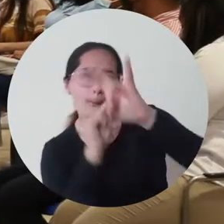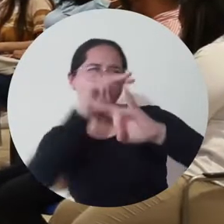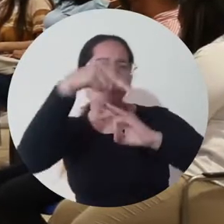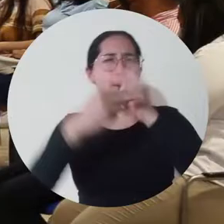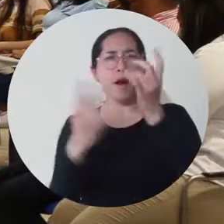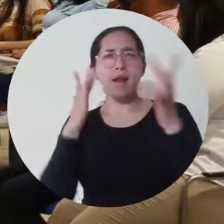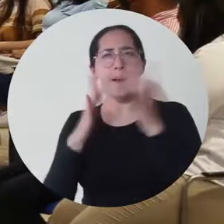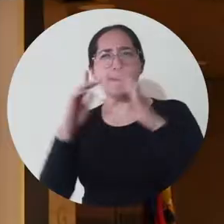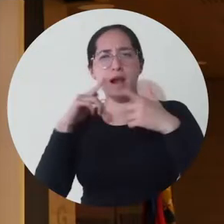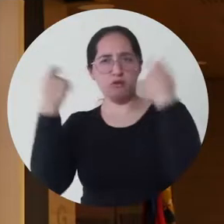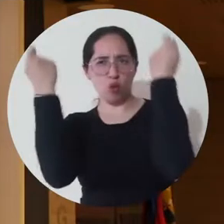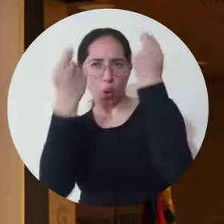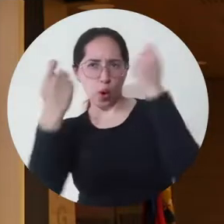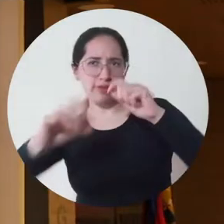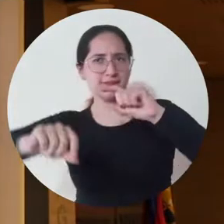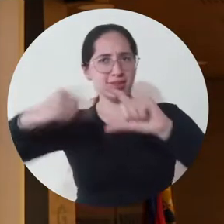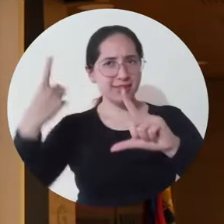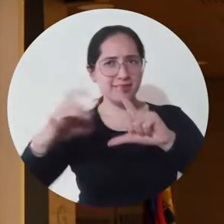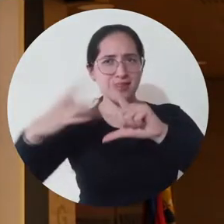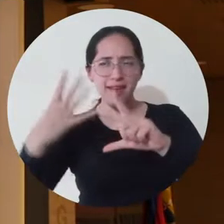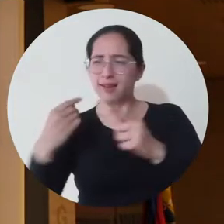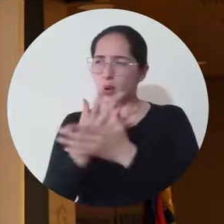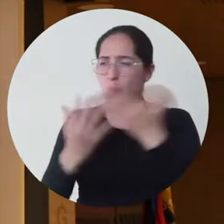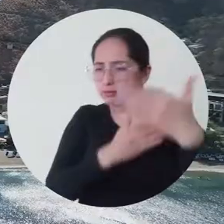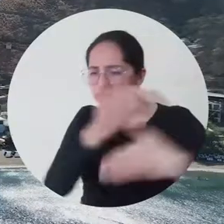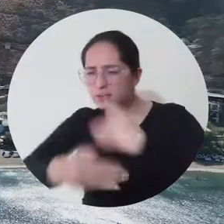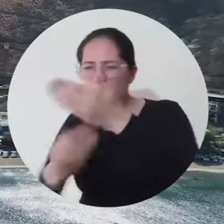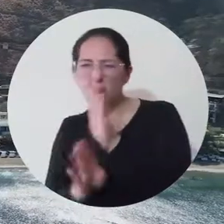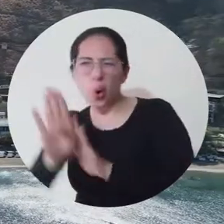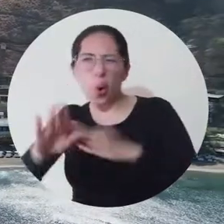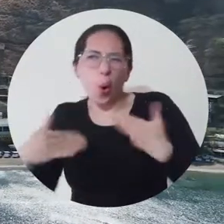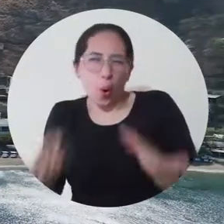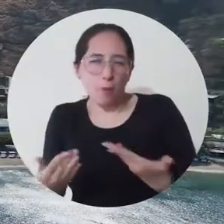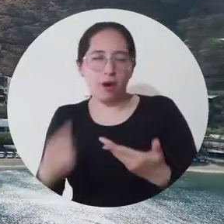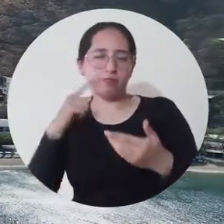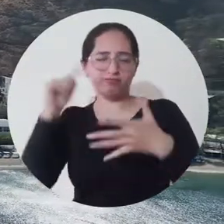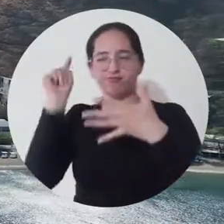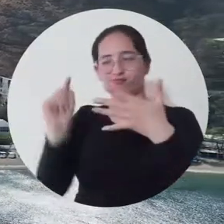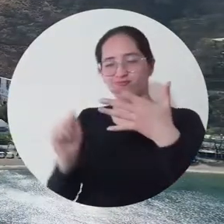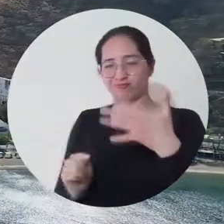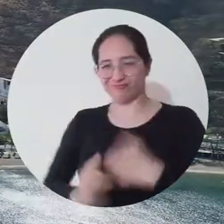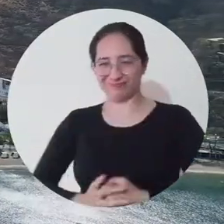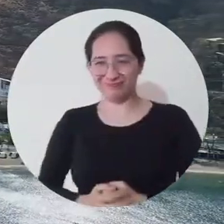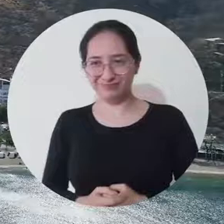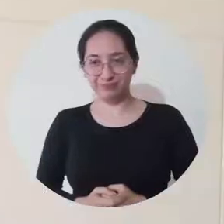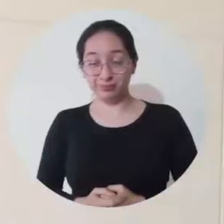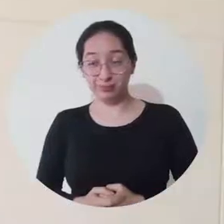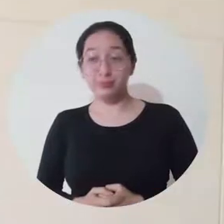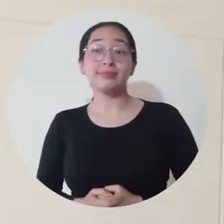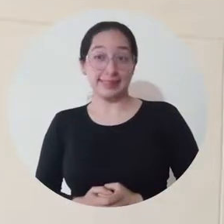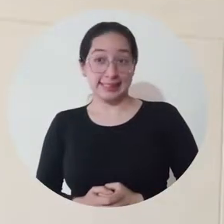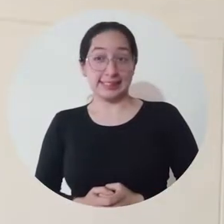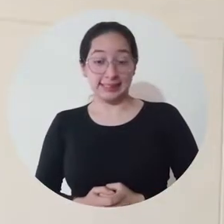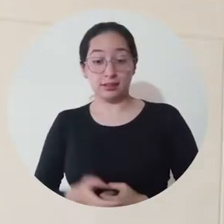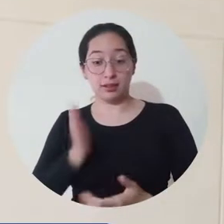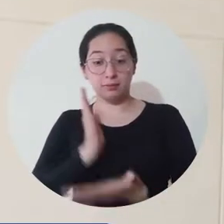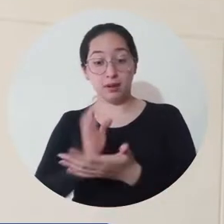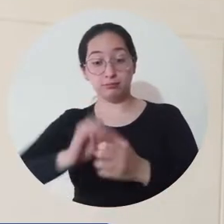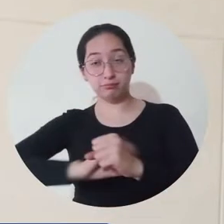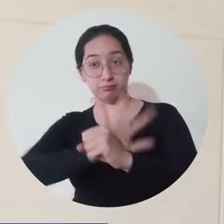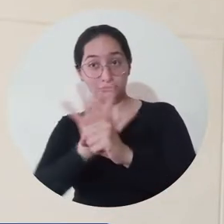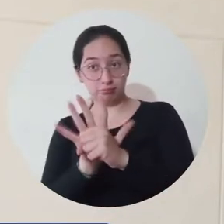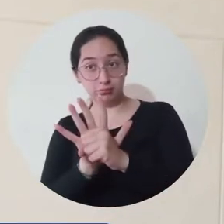el papel del marketing digital, entre otros tópicos clave para la reactivación económica del sector. El tema de